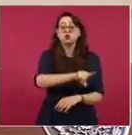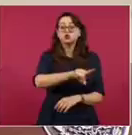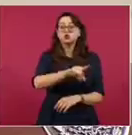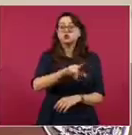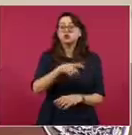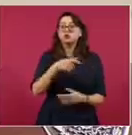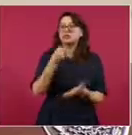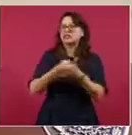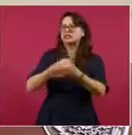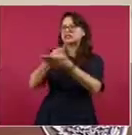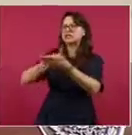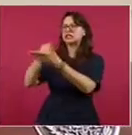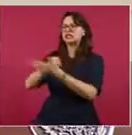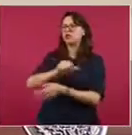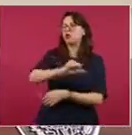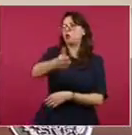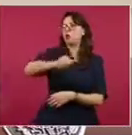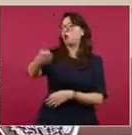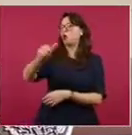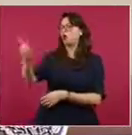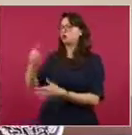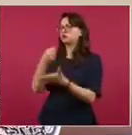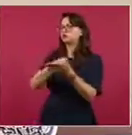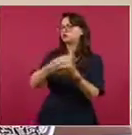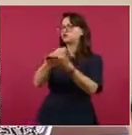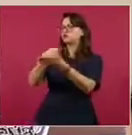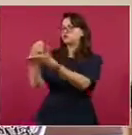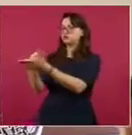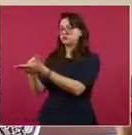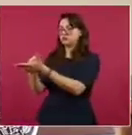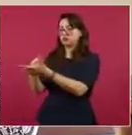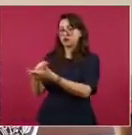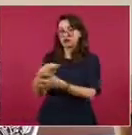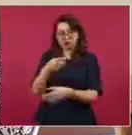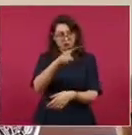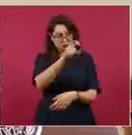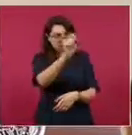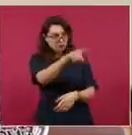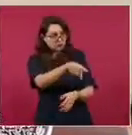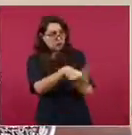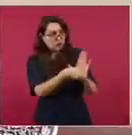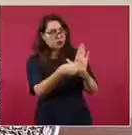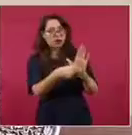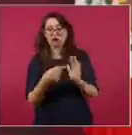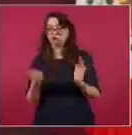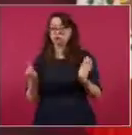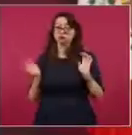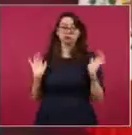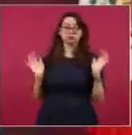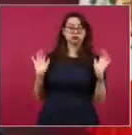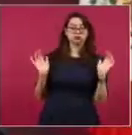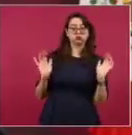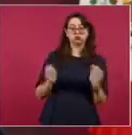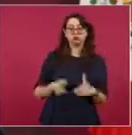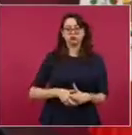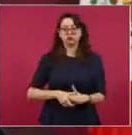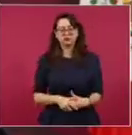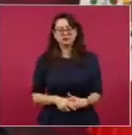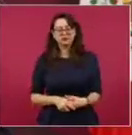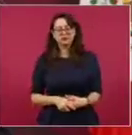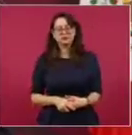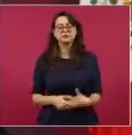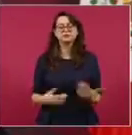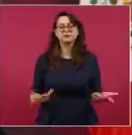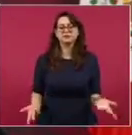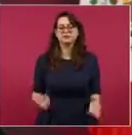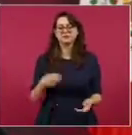El que se está retirando ahora, que estuvo como 14, 15 años en